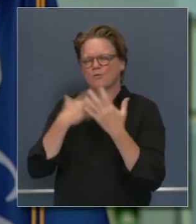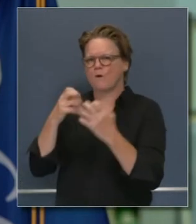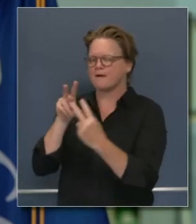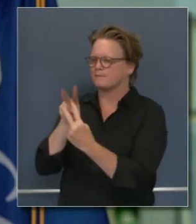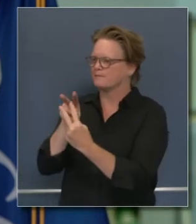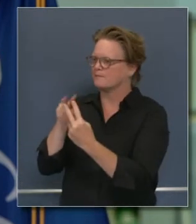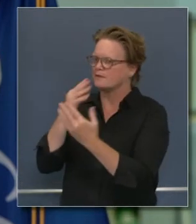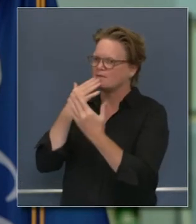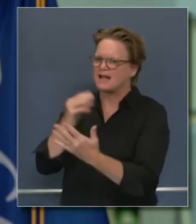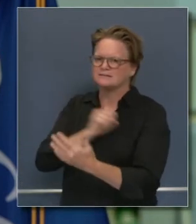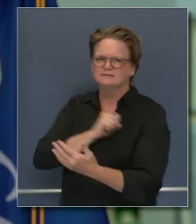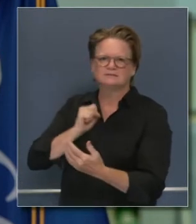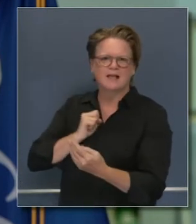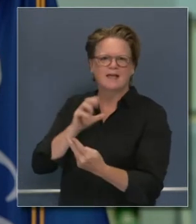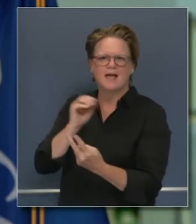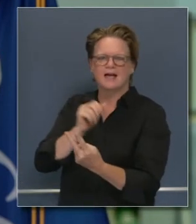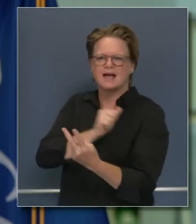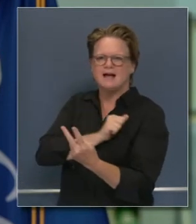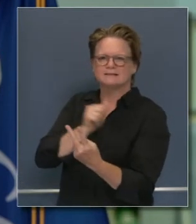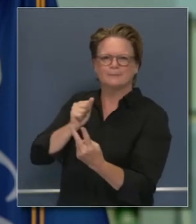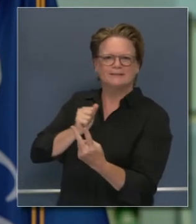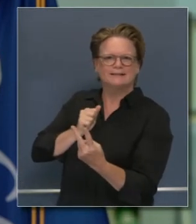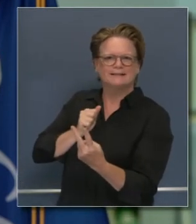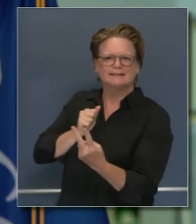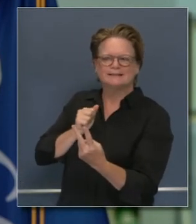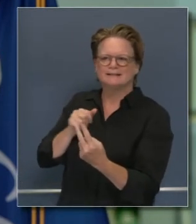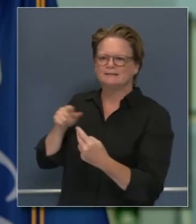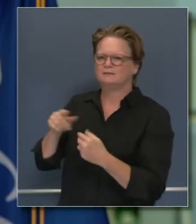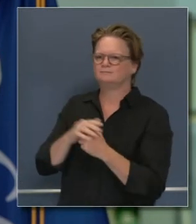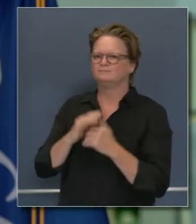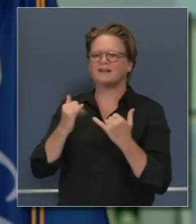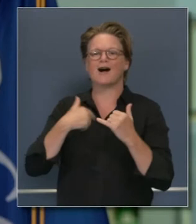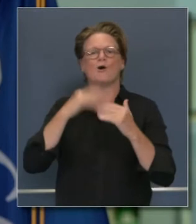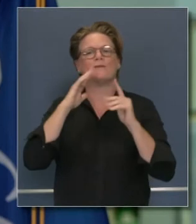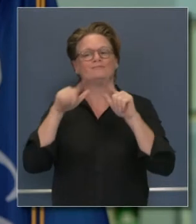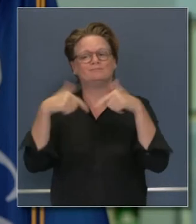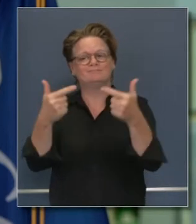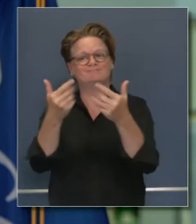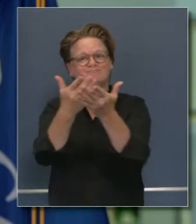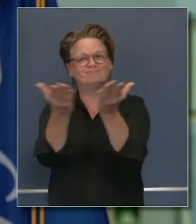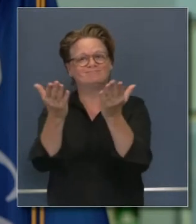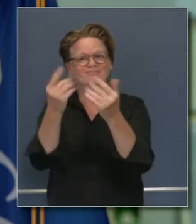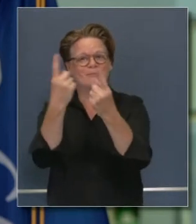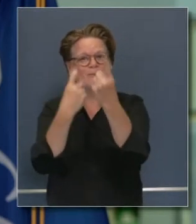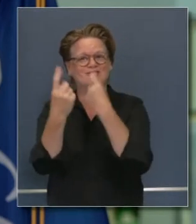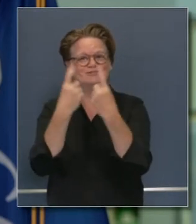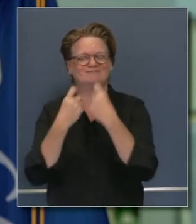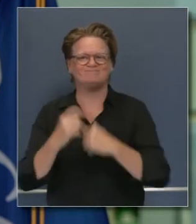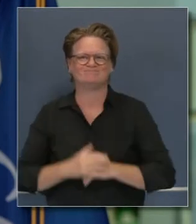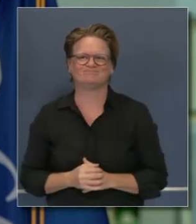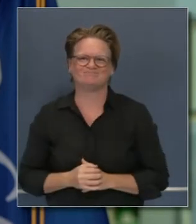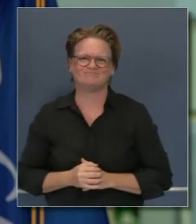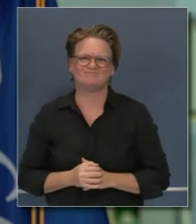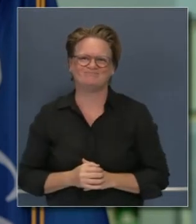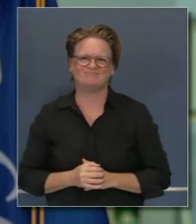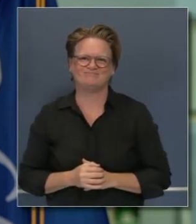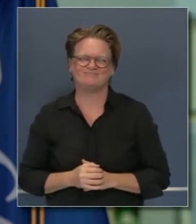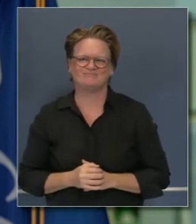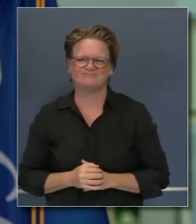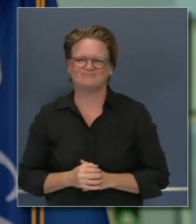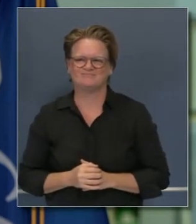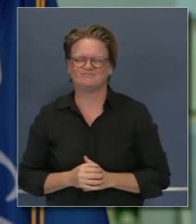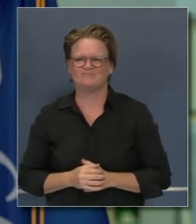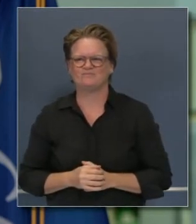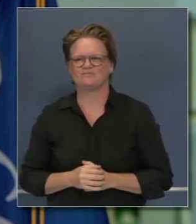nos acompañaron hoy para explicar un poco más acerca de eso y ahora pues tomaré sus preguntas algo